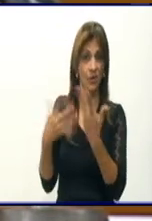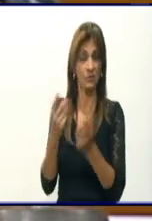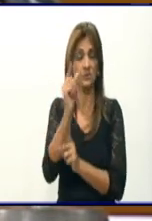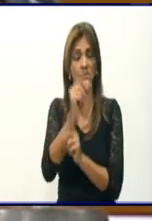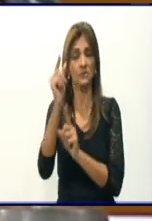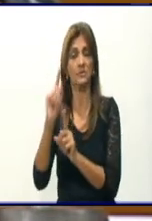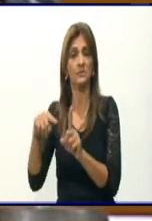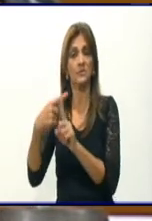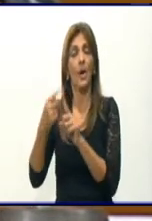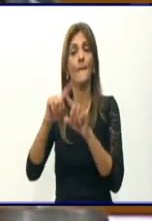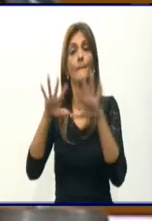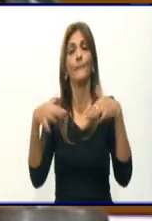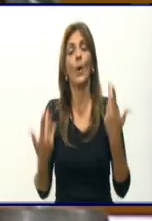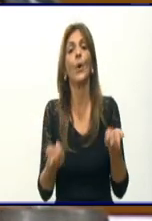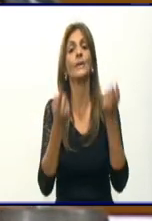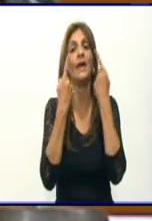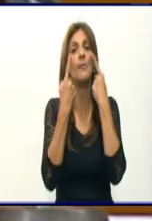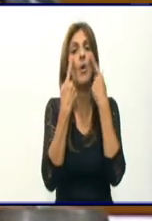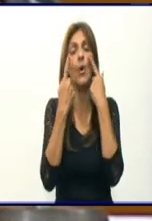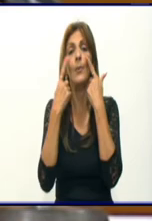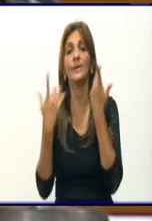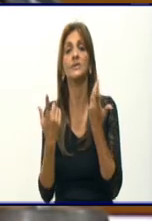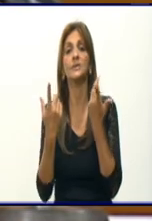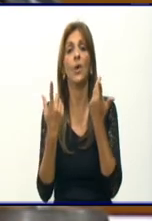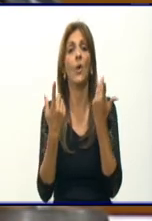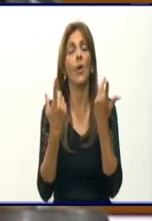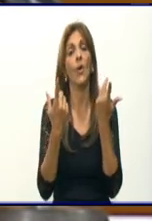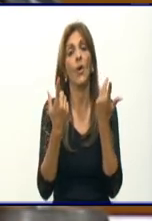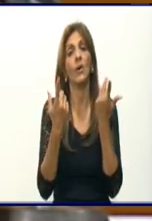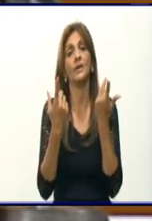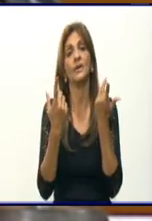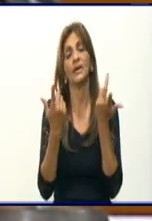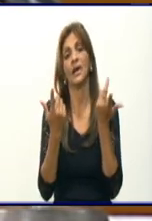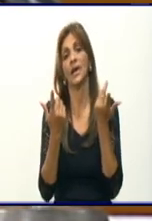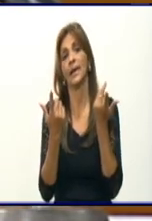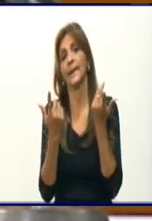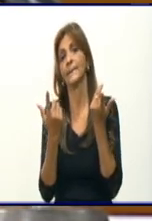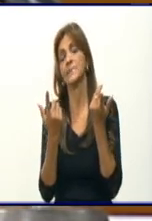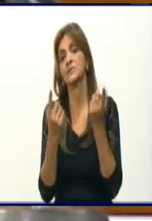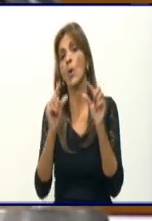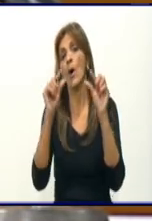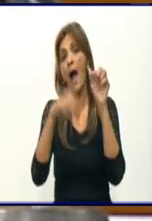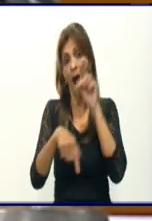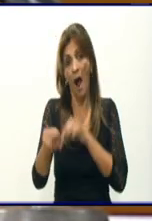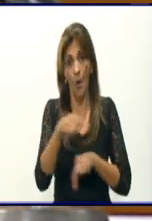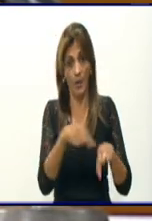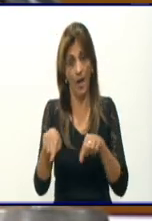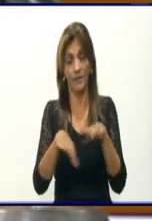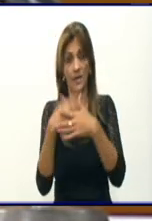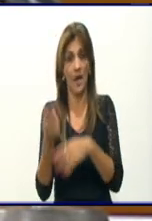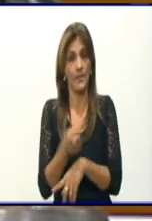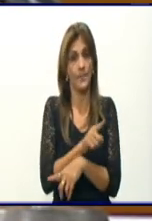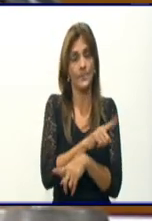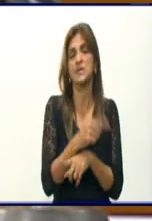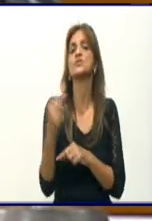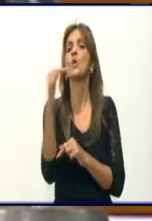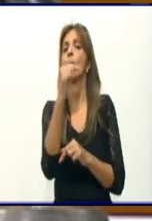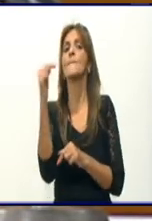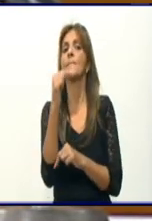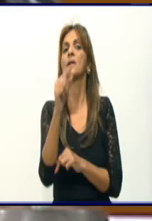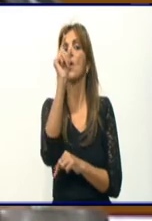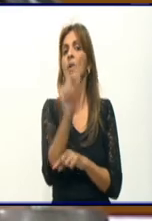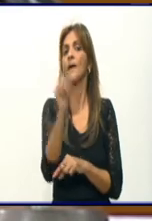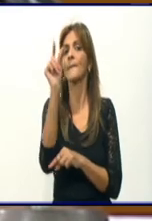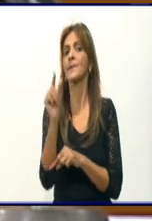a ir disminuyendo el número de contactos que los casos declaran cuando se detectan como sospechosos o como confirmados.